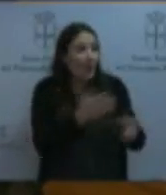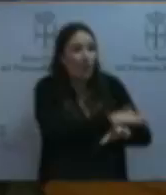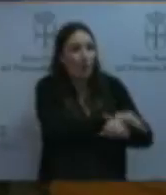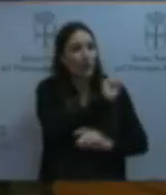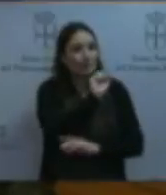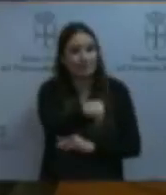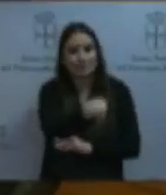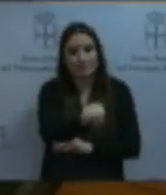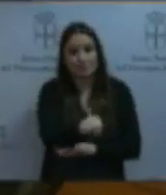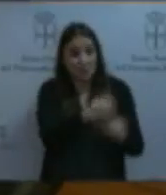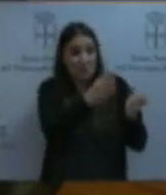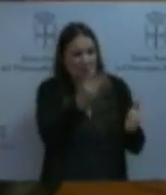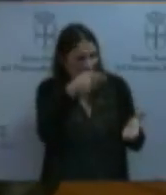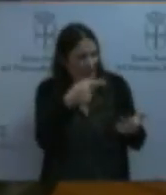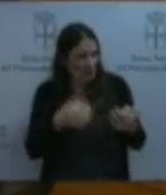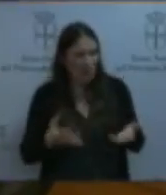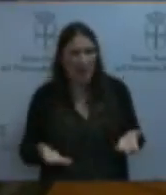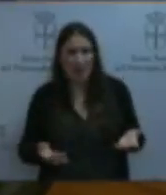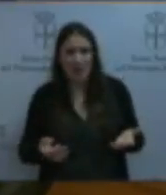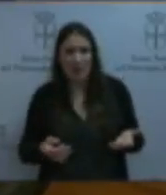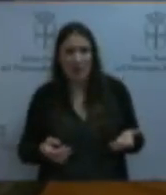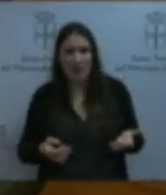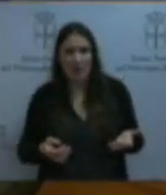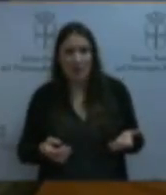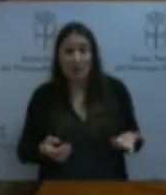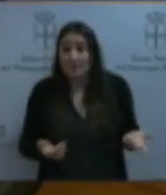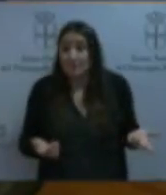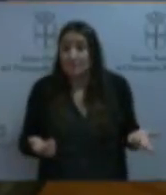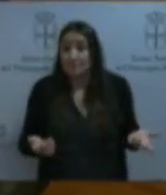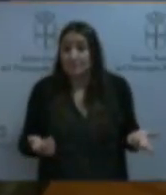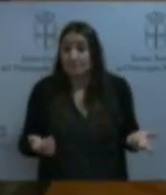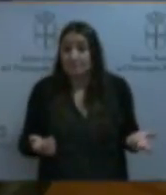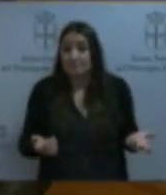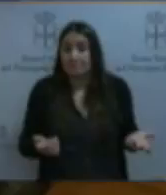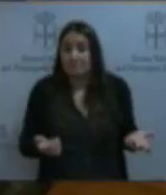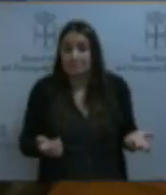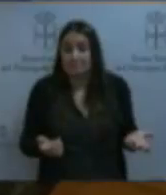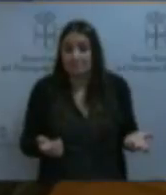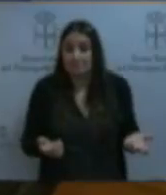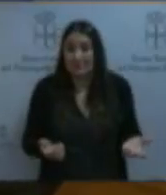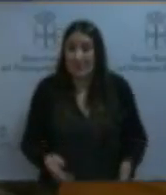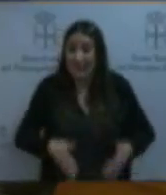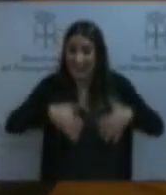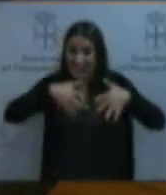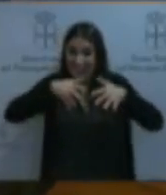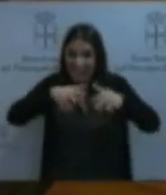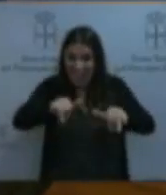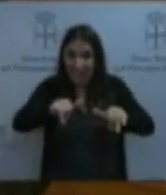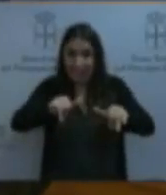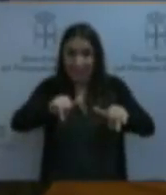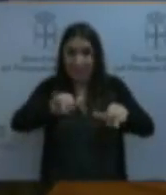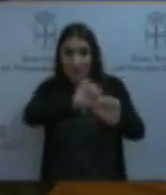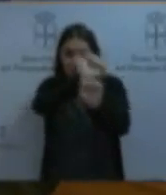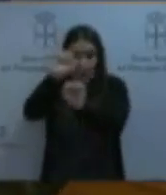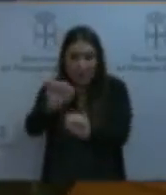esto lo considera normal y lo que no se puede entender es que no lleven a cabo ni las mínimas medidas preventivas para